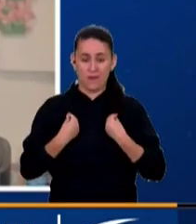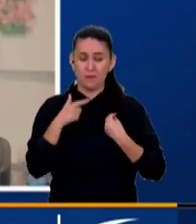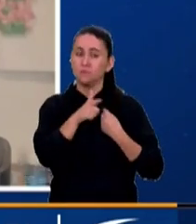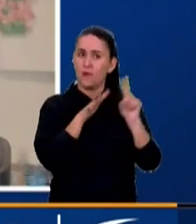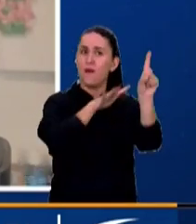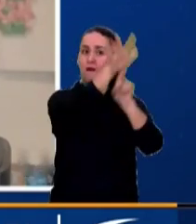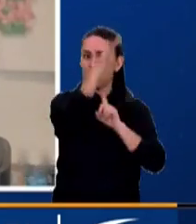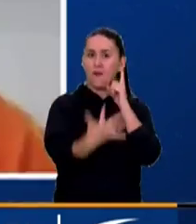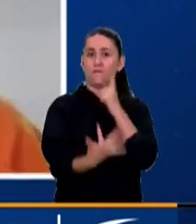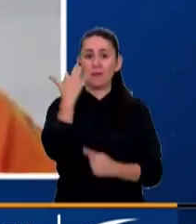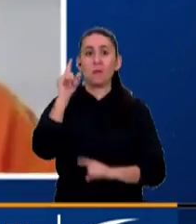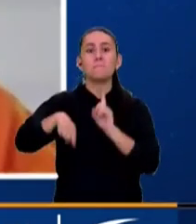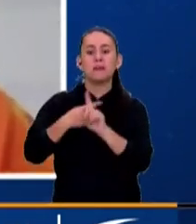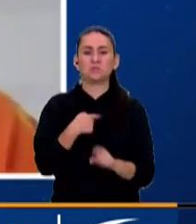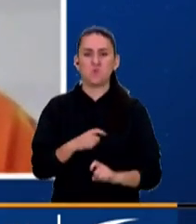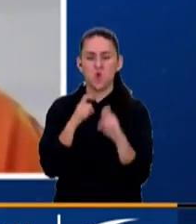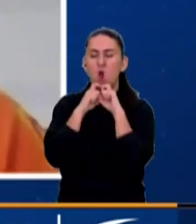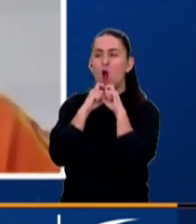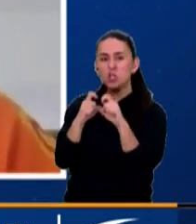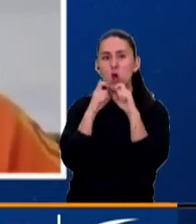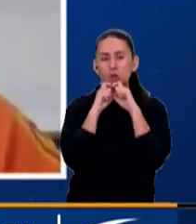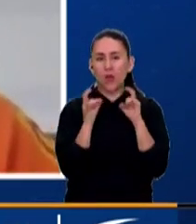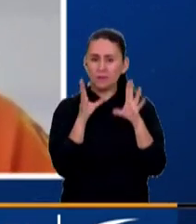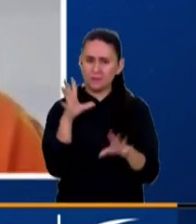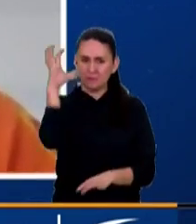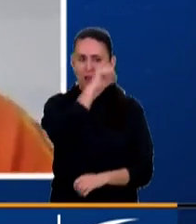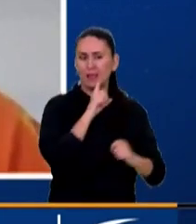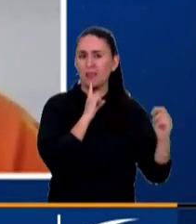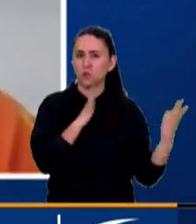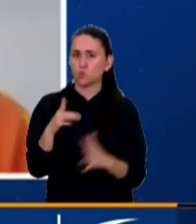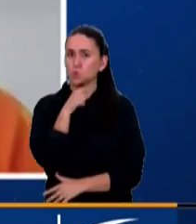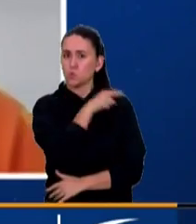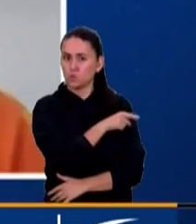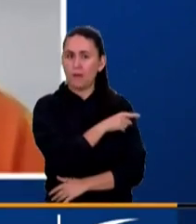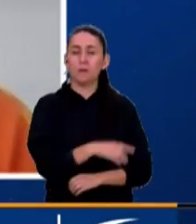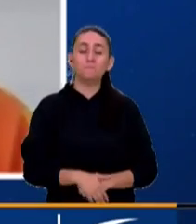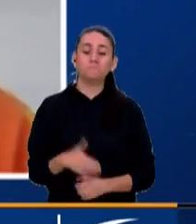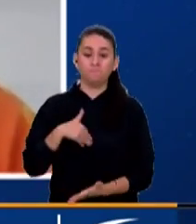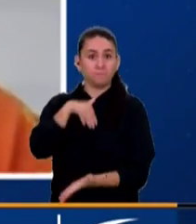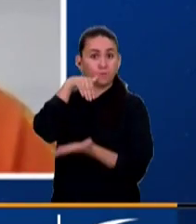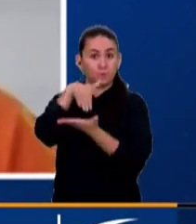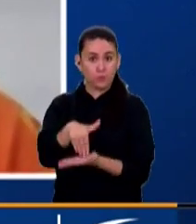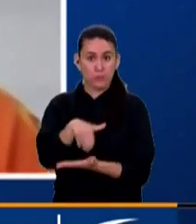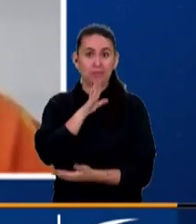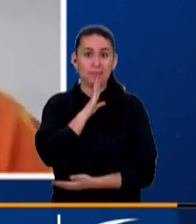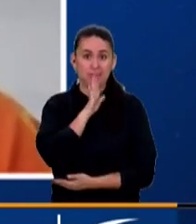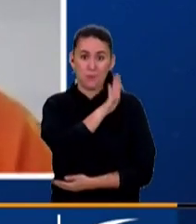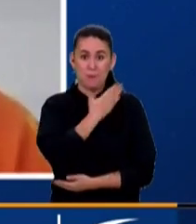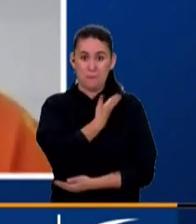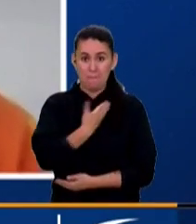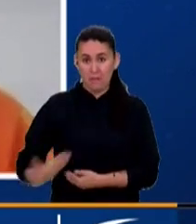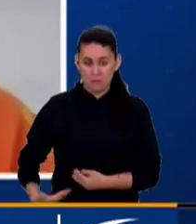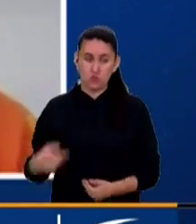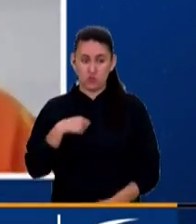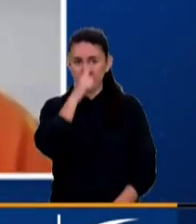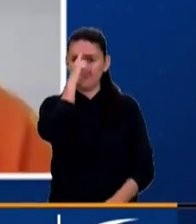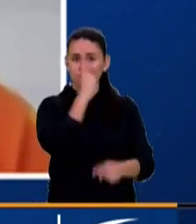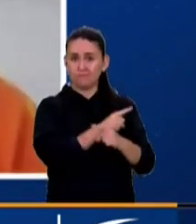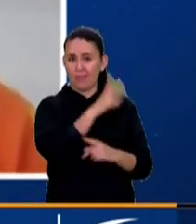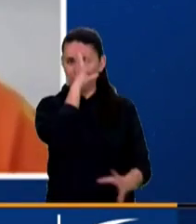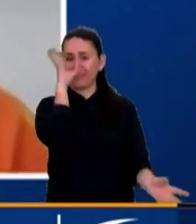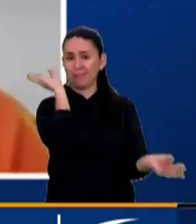alimentan el odio. Creo que la posición del presidente es la correcta,